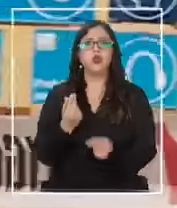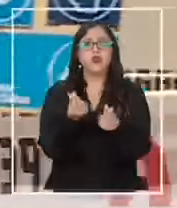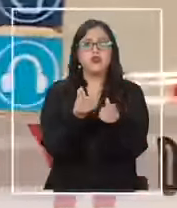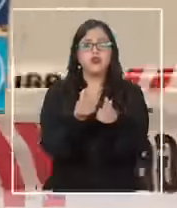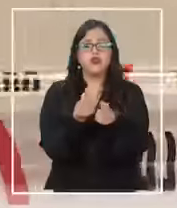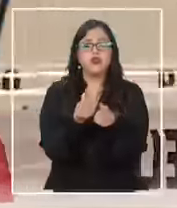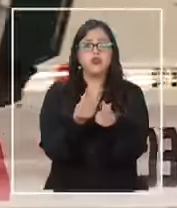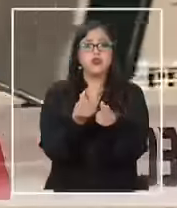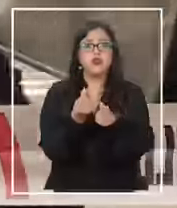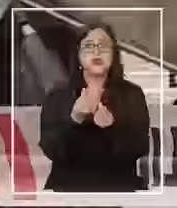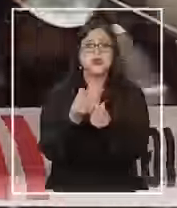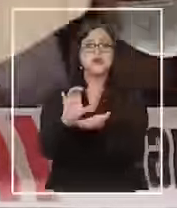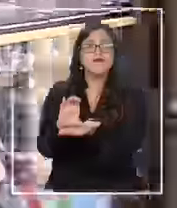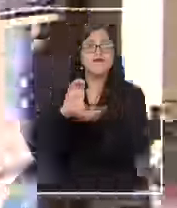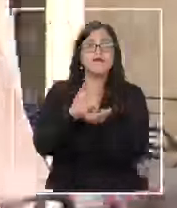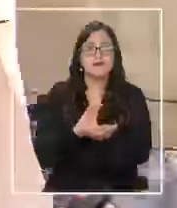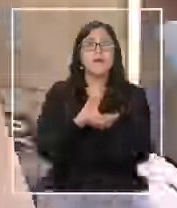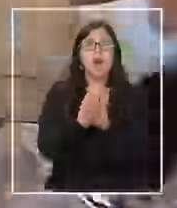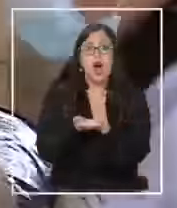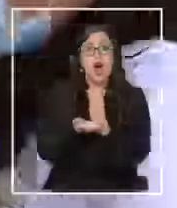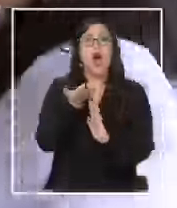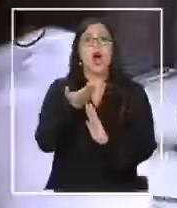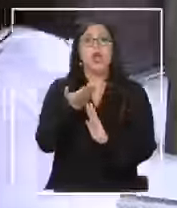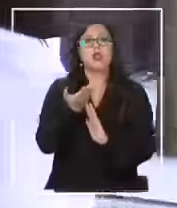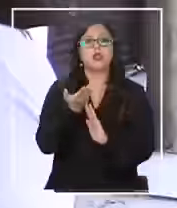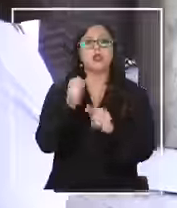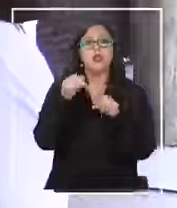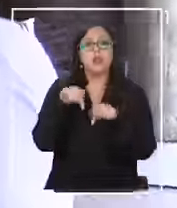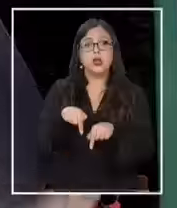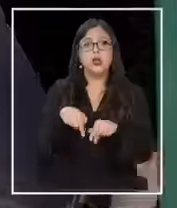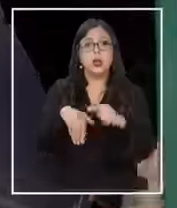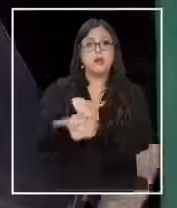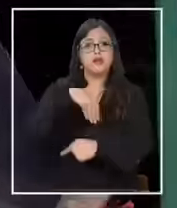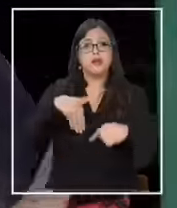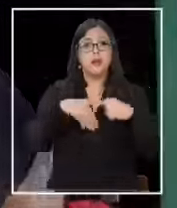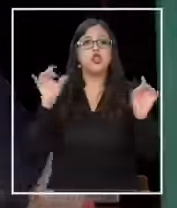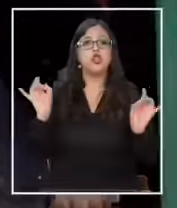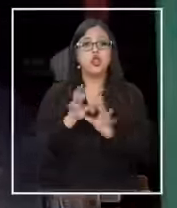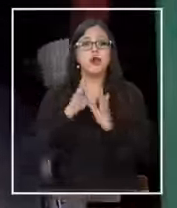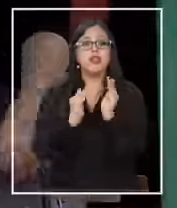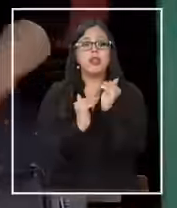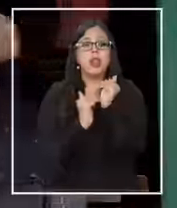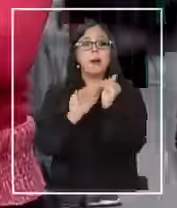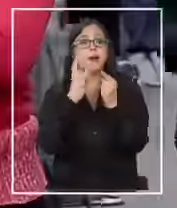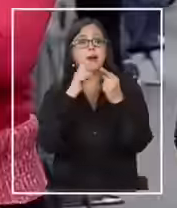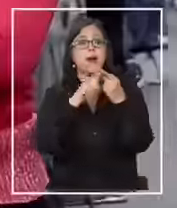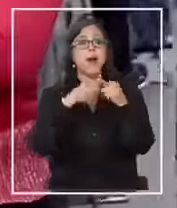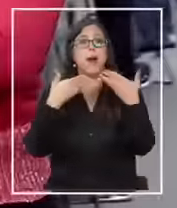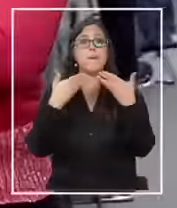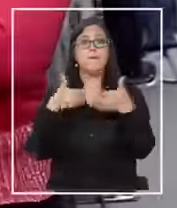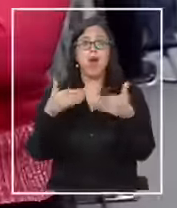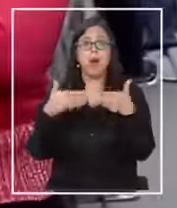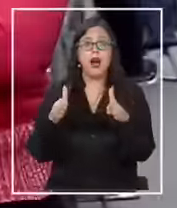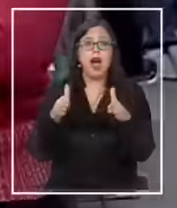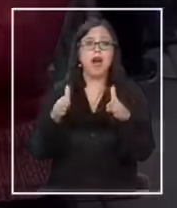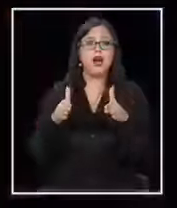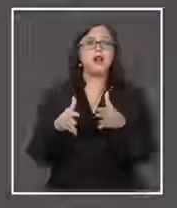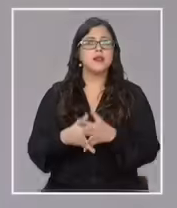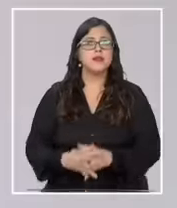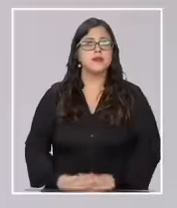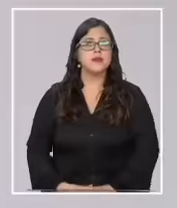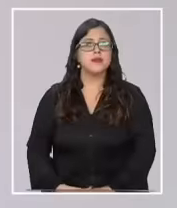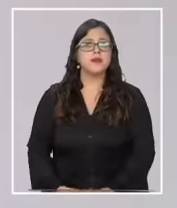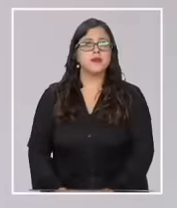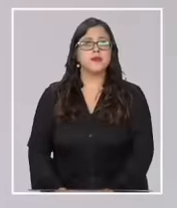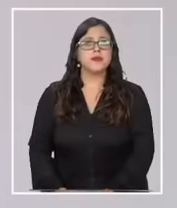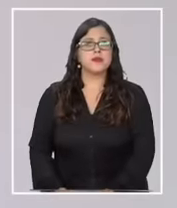ingreso per cápita promedio bastante alto dentro de la región solo superado en Latinoamérica por Panamá desde el punto de vista